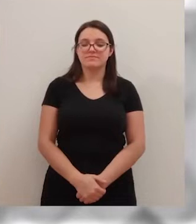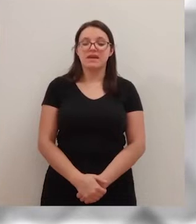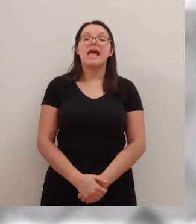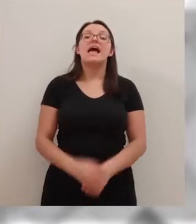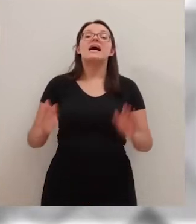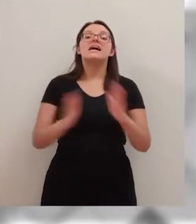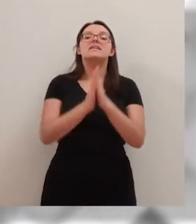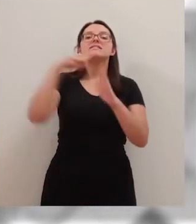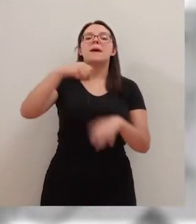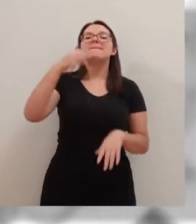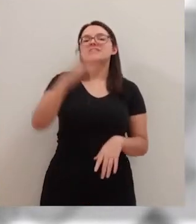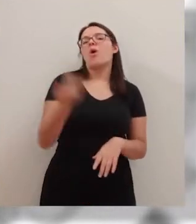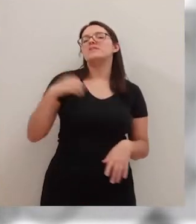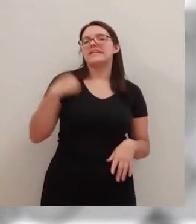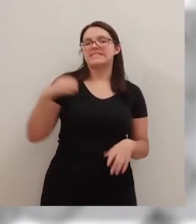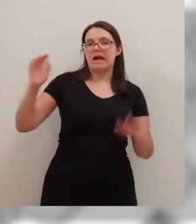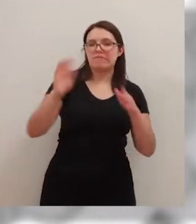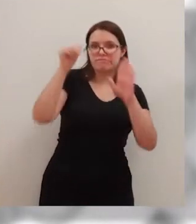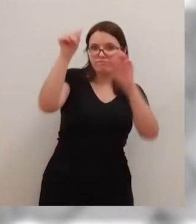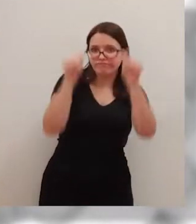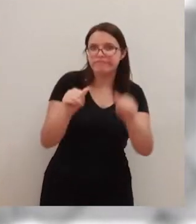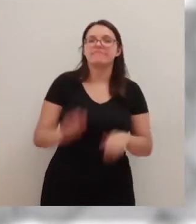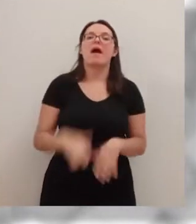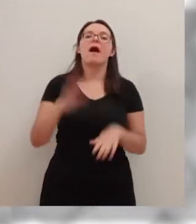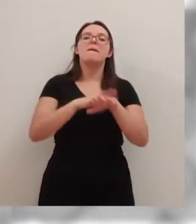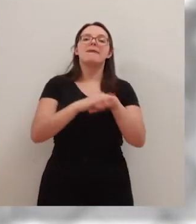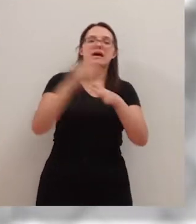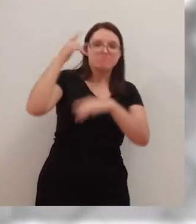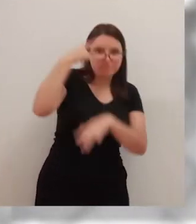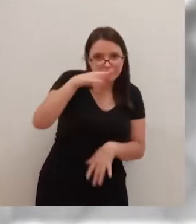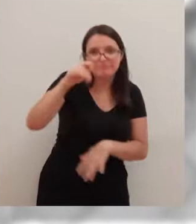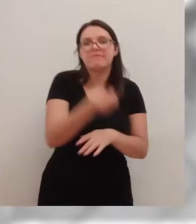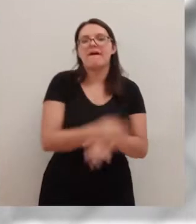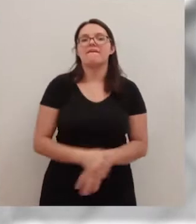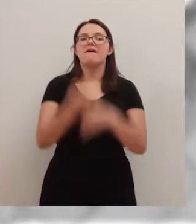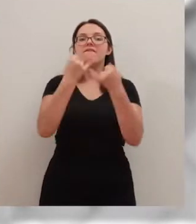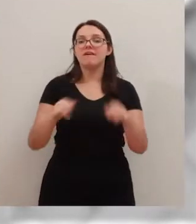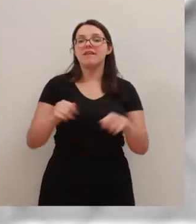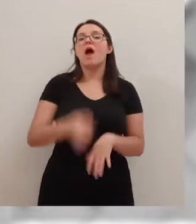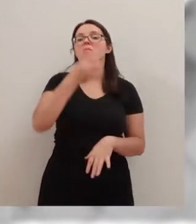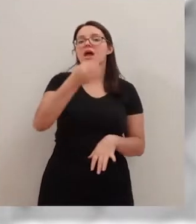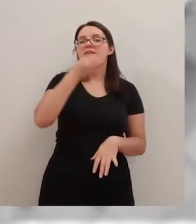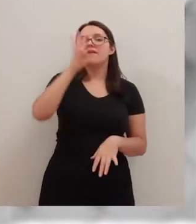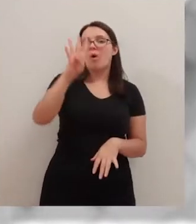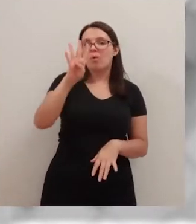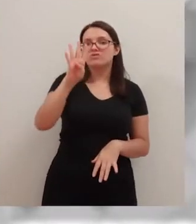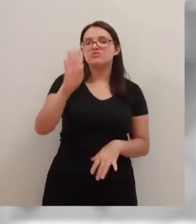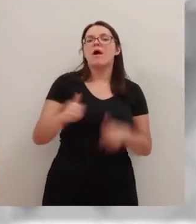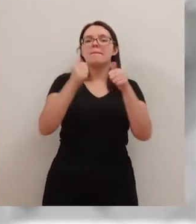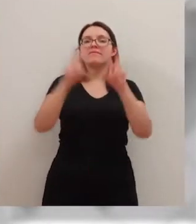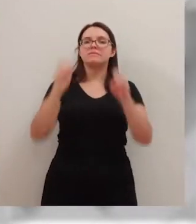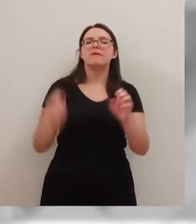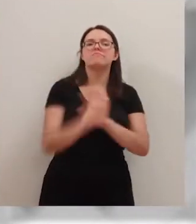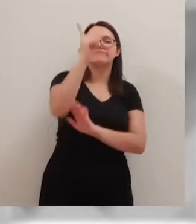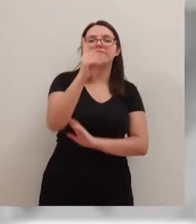San Mateo ya tiene cartel para la Feria Taurina. Serán cuatro tardes que arrancarán el mismo día del cohete y que